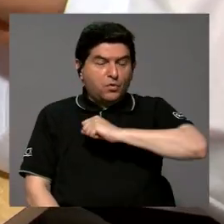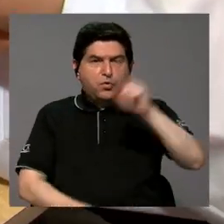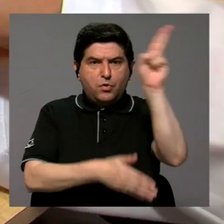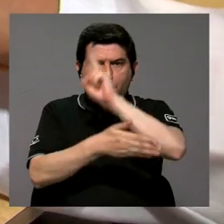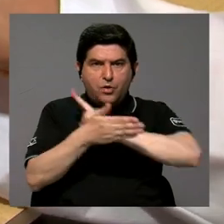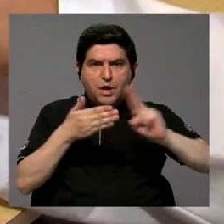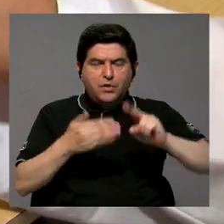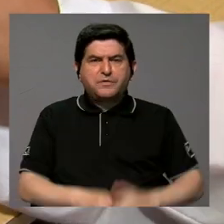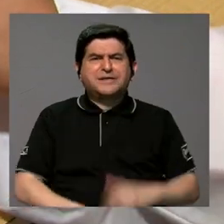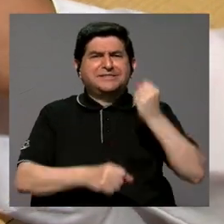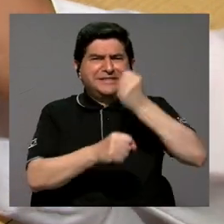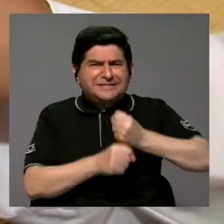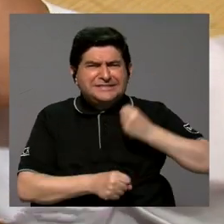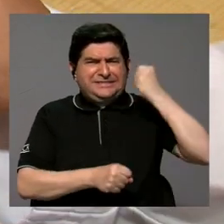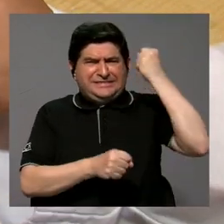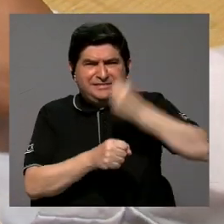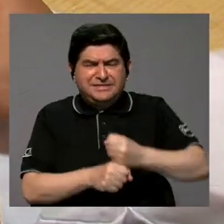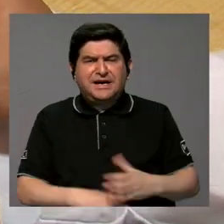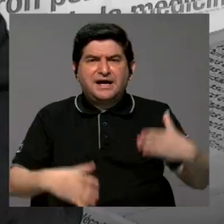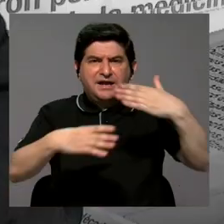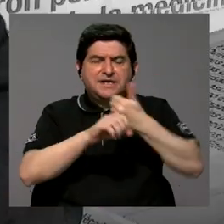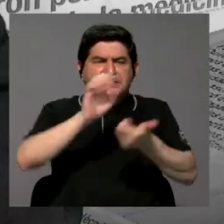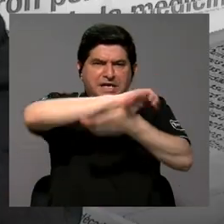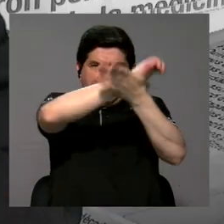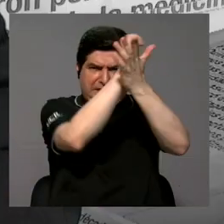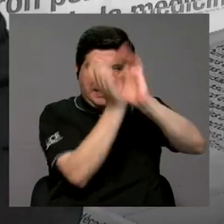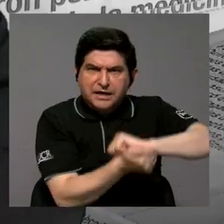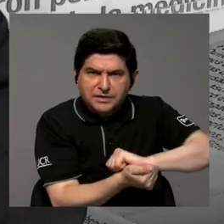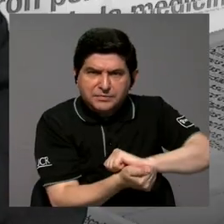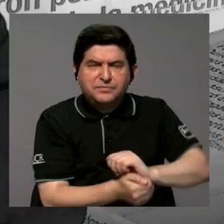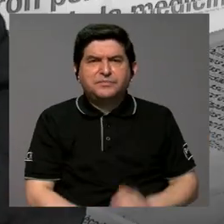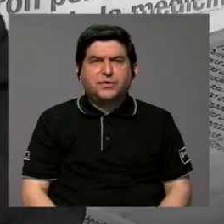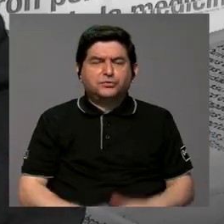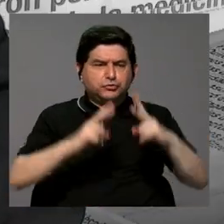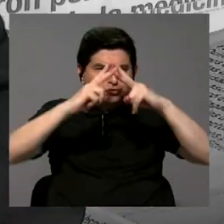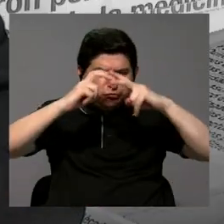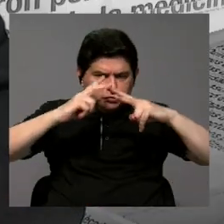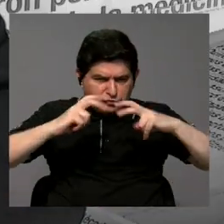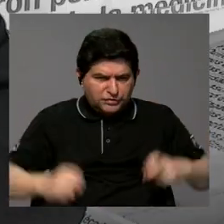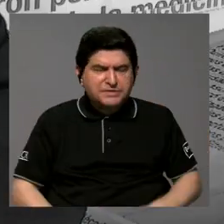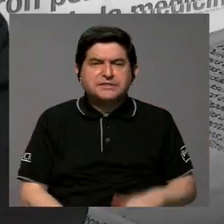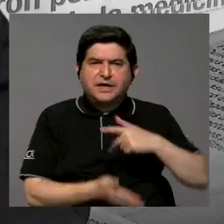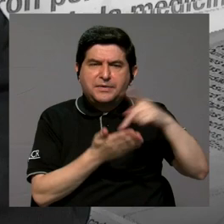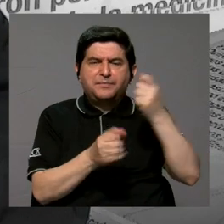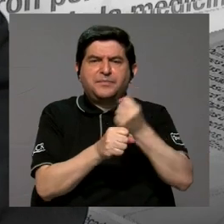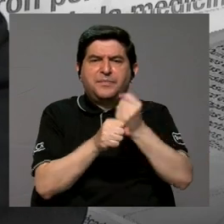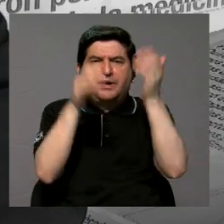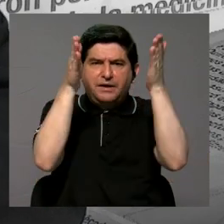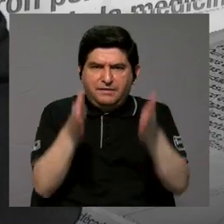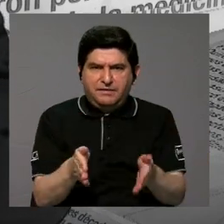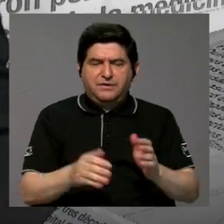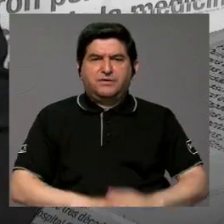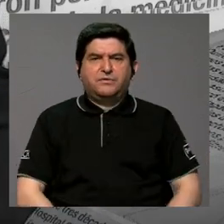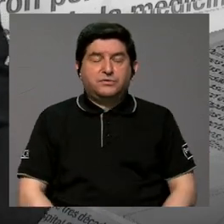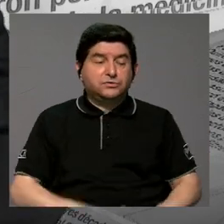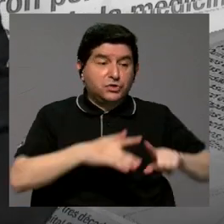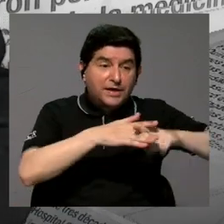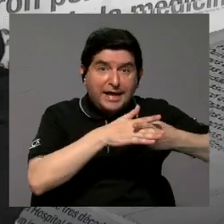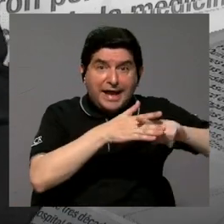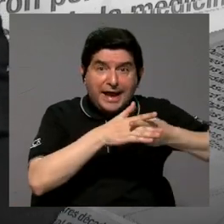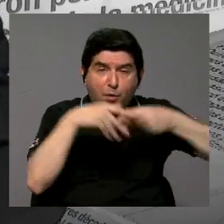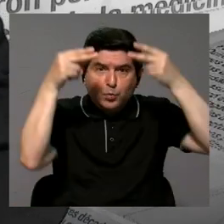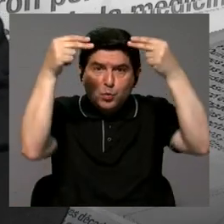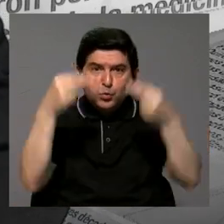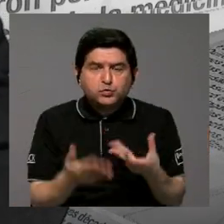universidad estaba haciendo esfuerzos por realizar reformas, por revisar cuestiones salariales, por ver ajustes